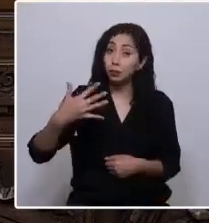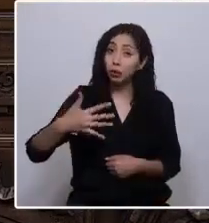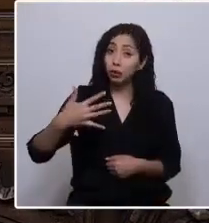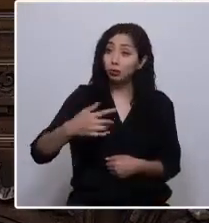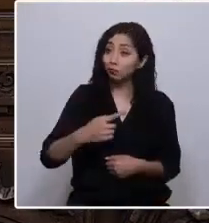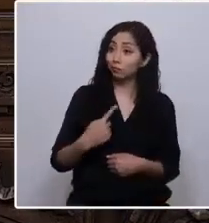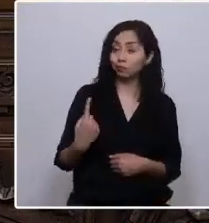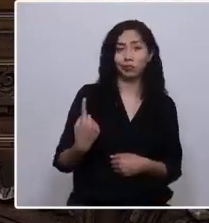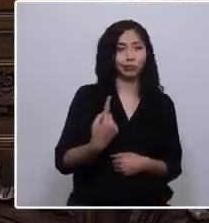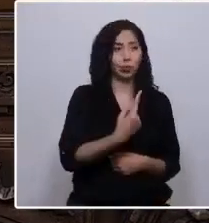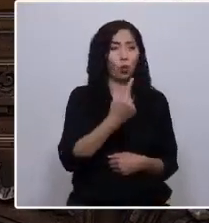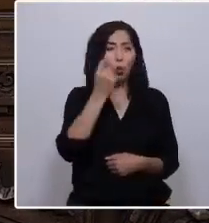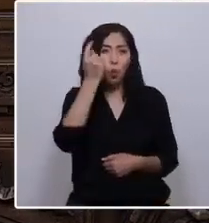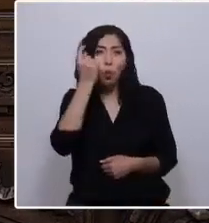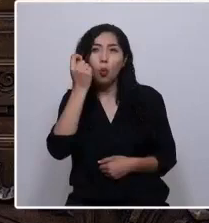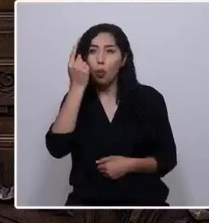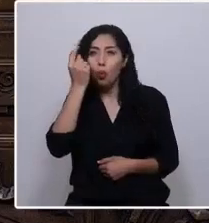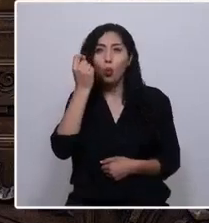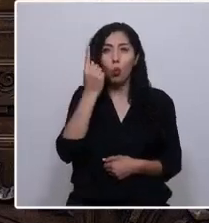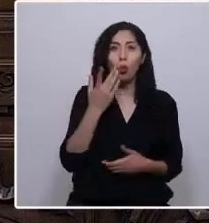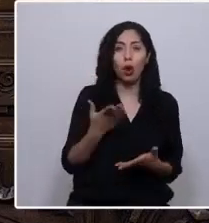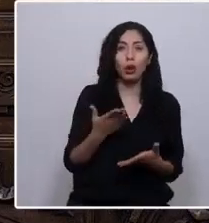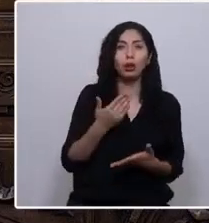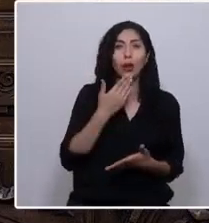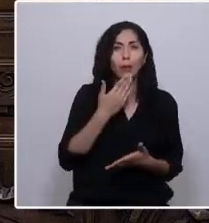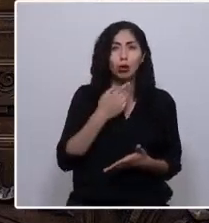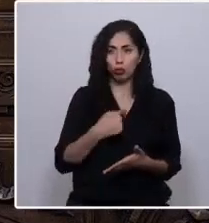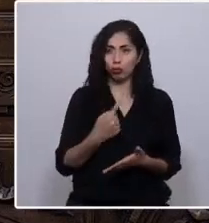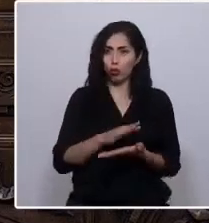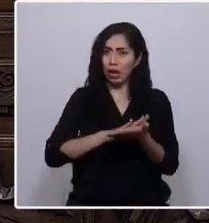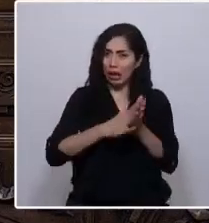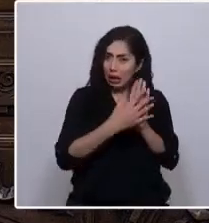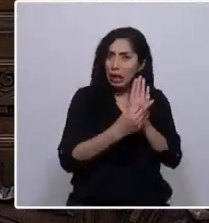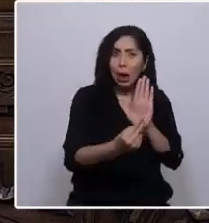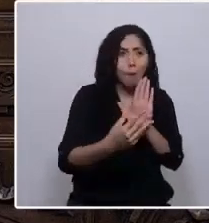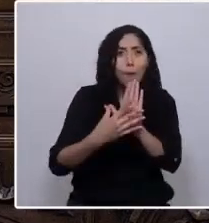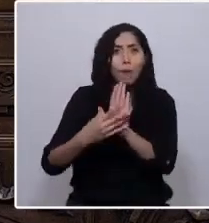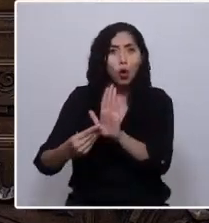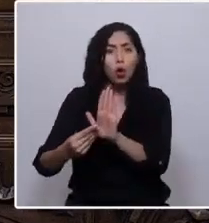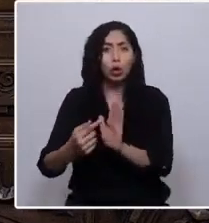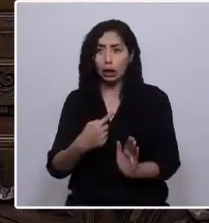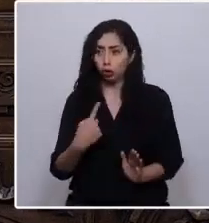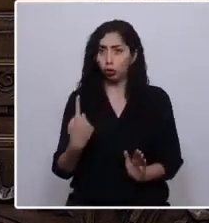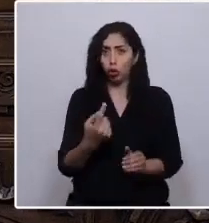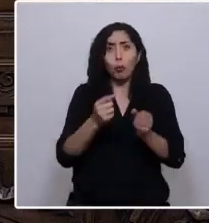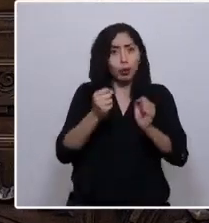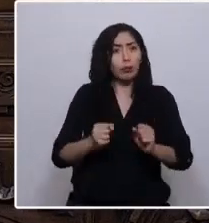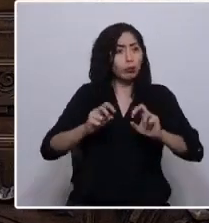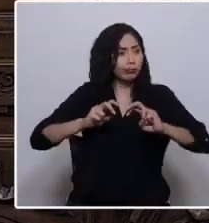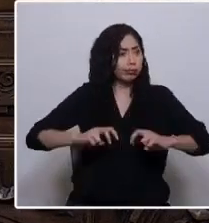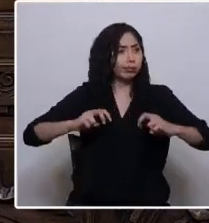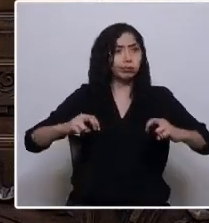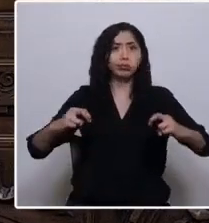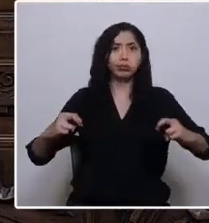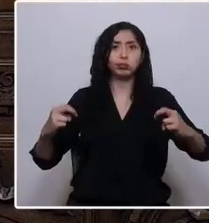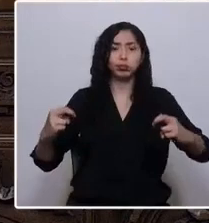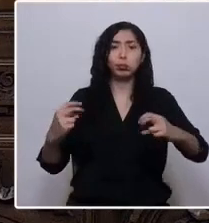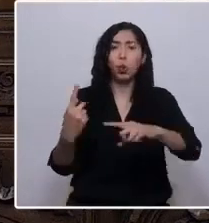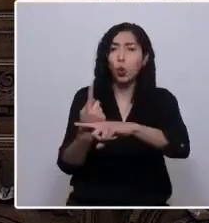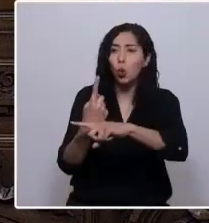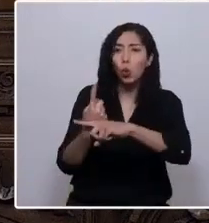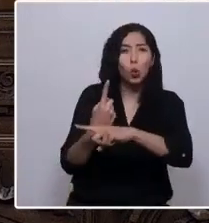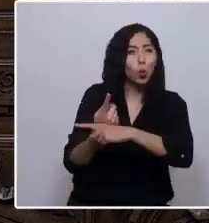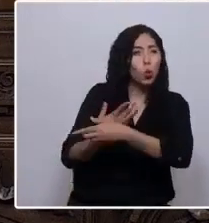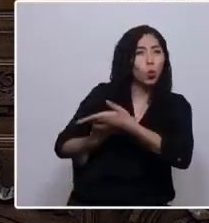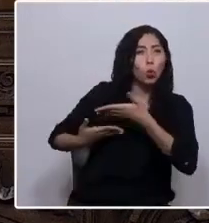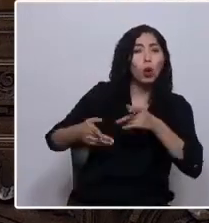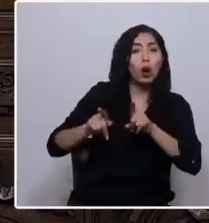entendamos, que demos el ejemplo de que podemos todos sentarnos a conversar como descendientes de